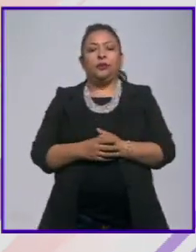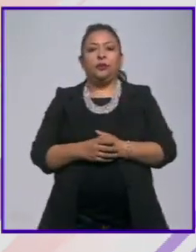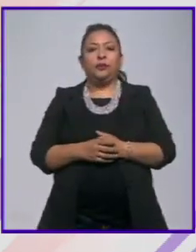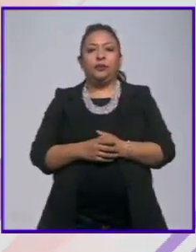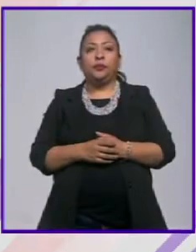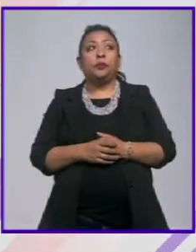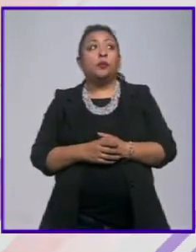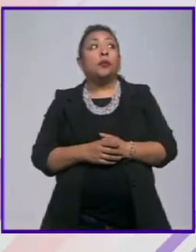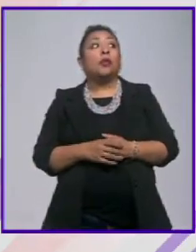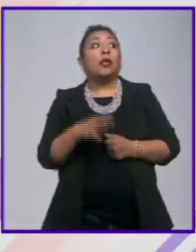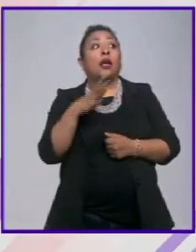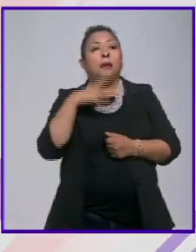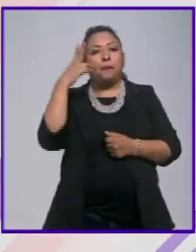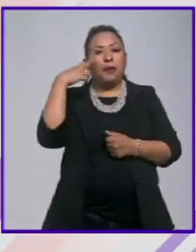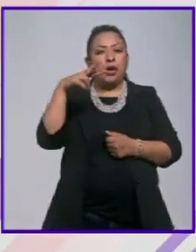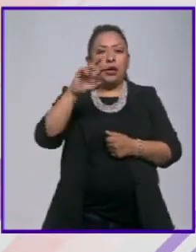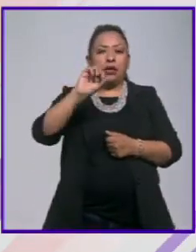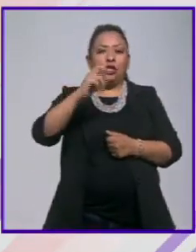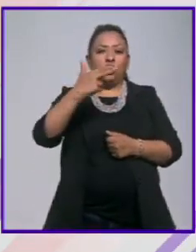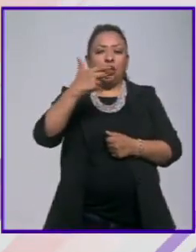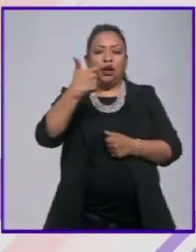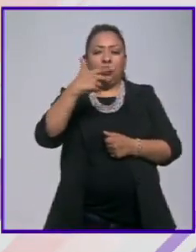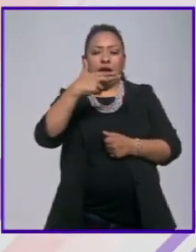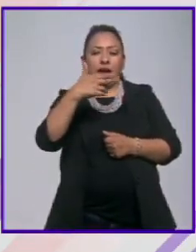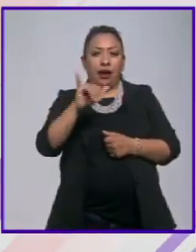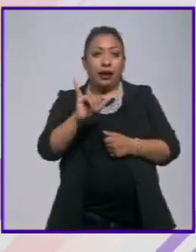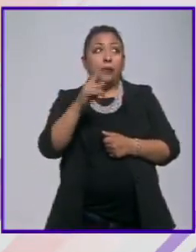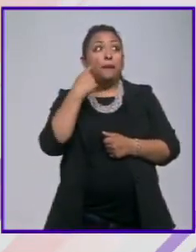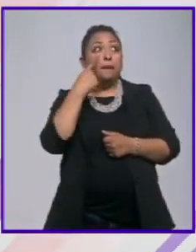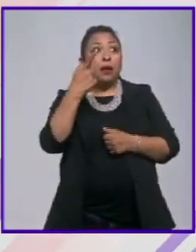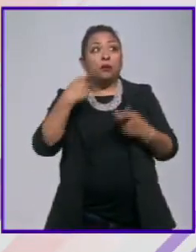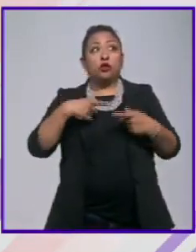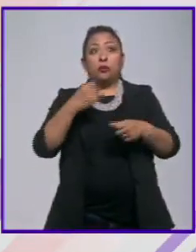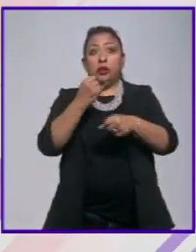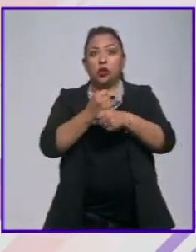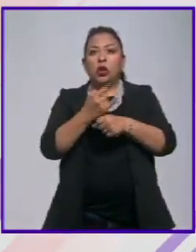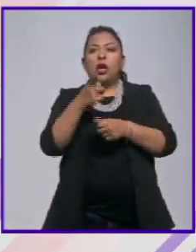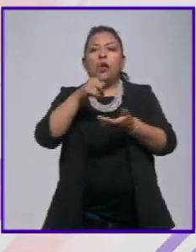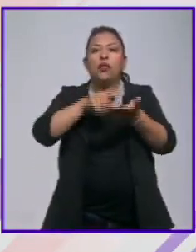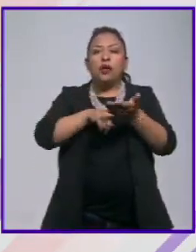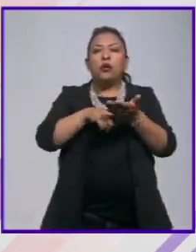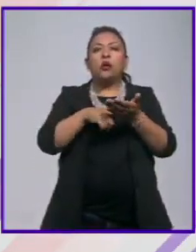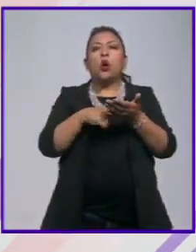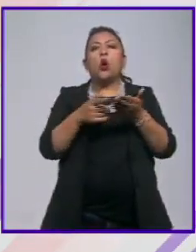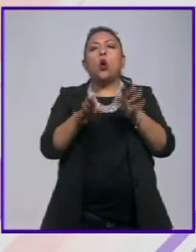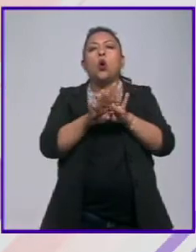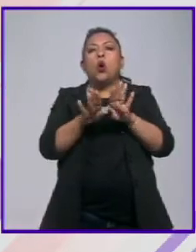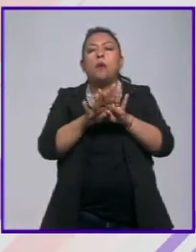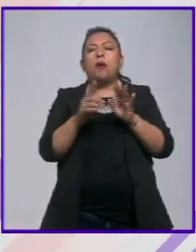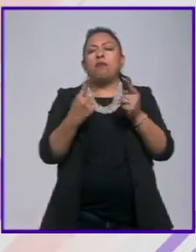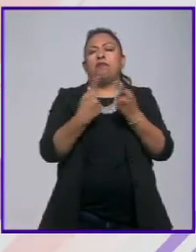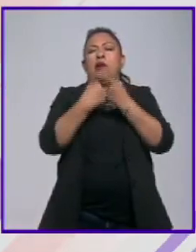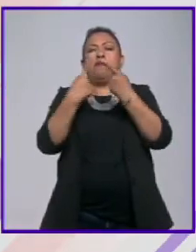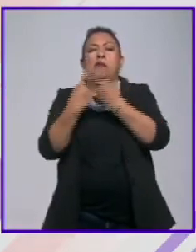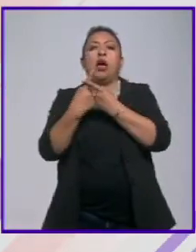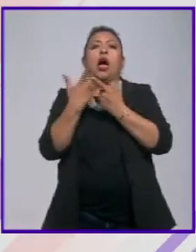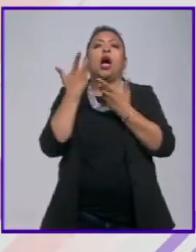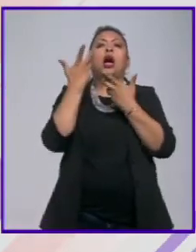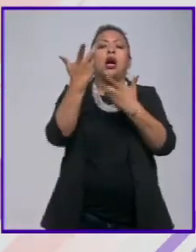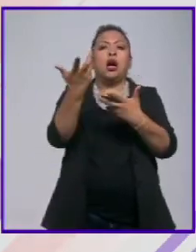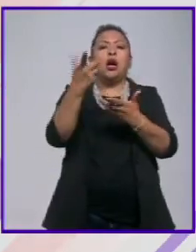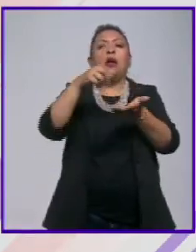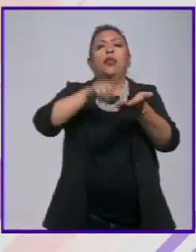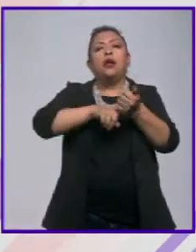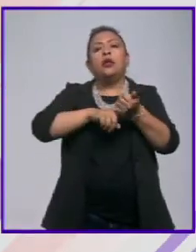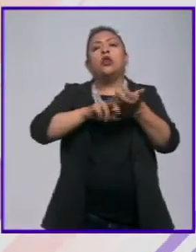a través del viaje a shangai encontramos personajes que muestran de manera íntima y entrañable las contradicciones y anhelos que